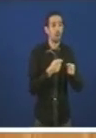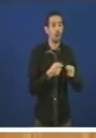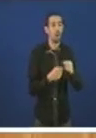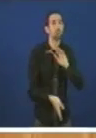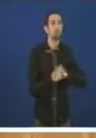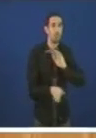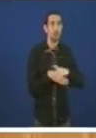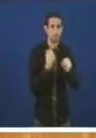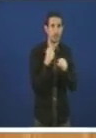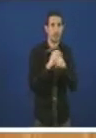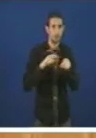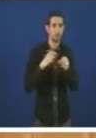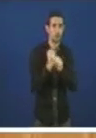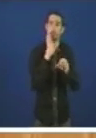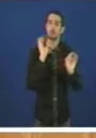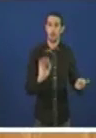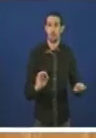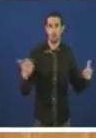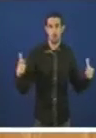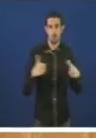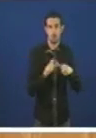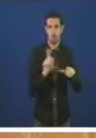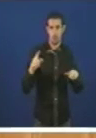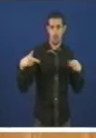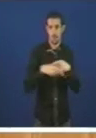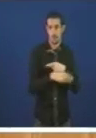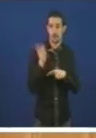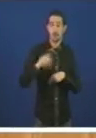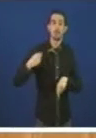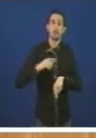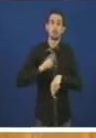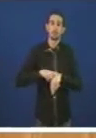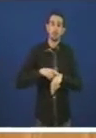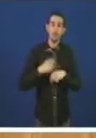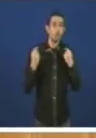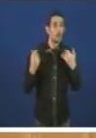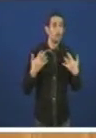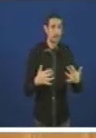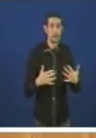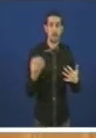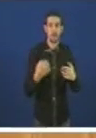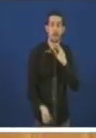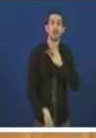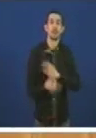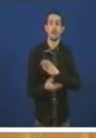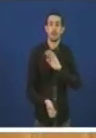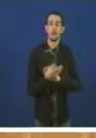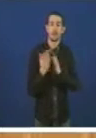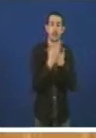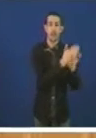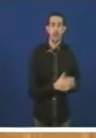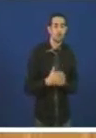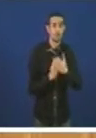emprego reclamando ao mesmo tempo que coa maior premura se elaboren os estudios de